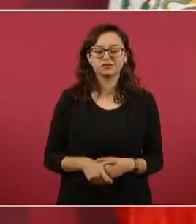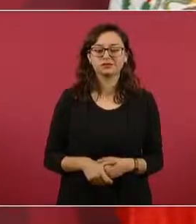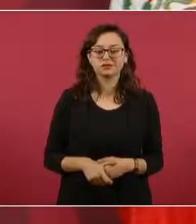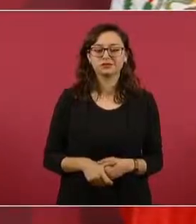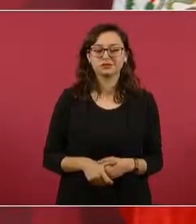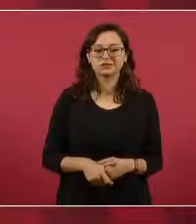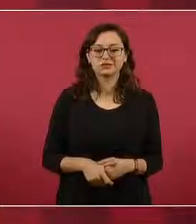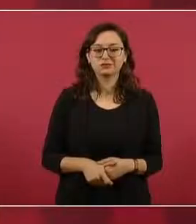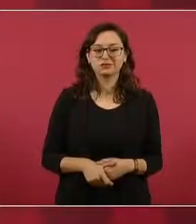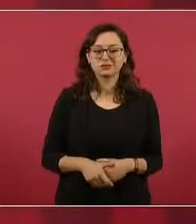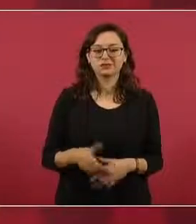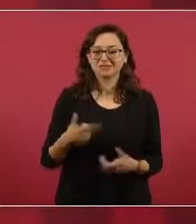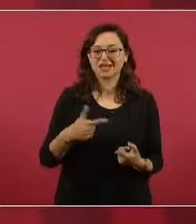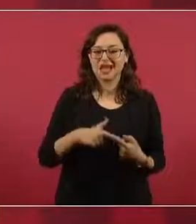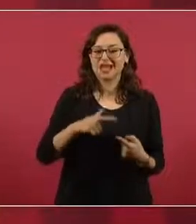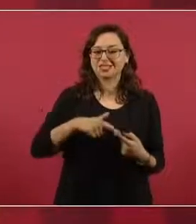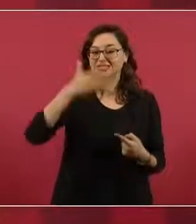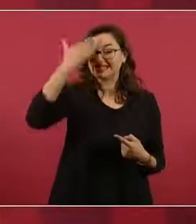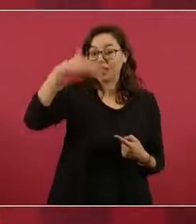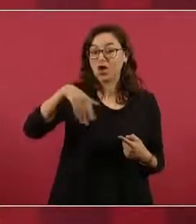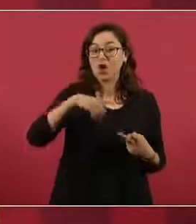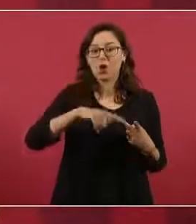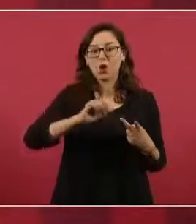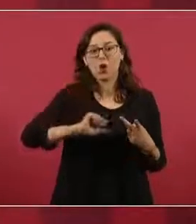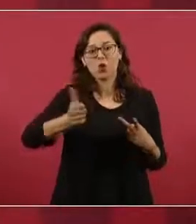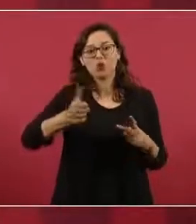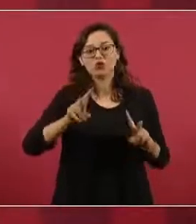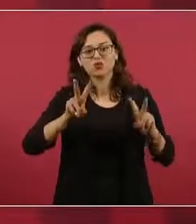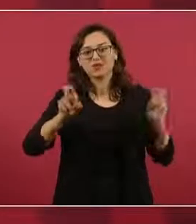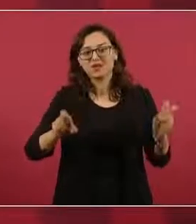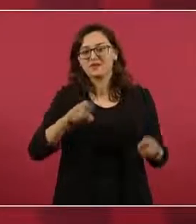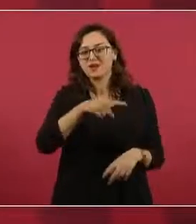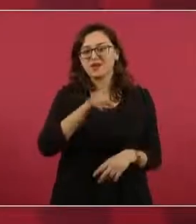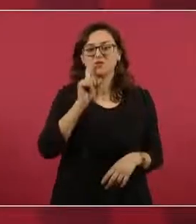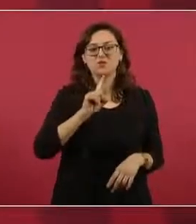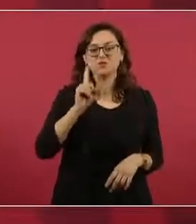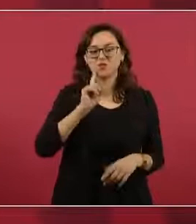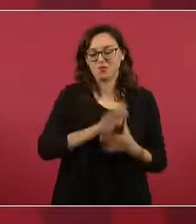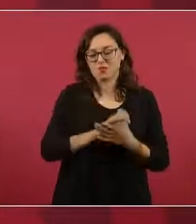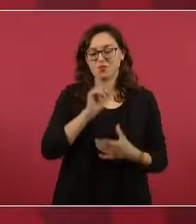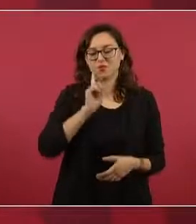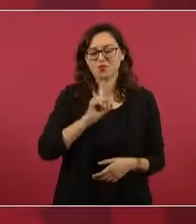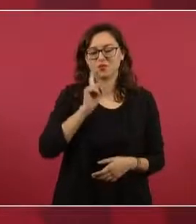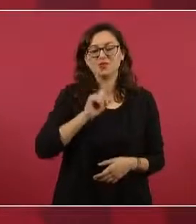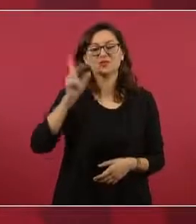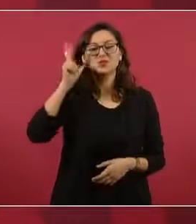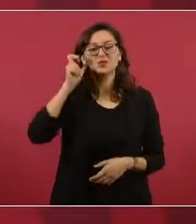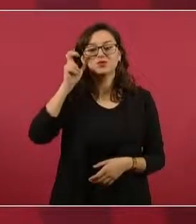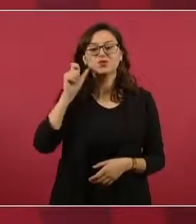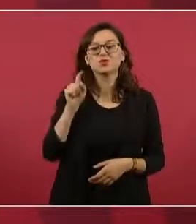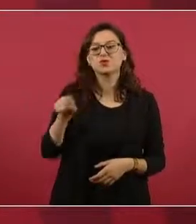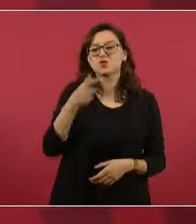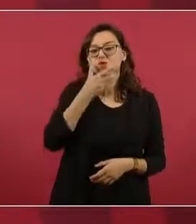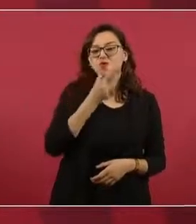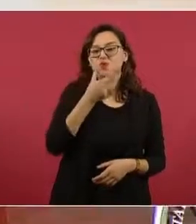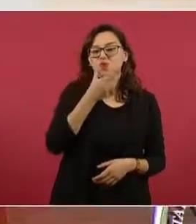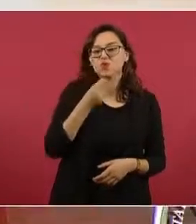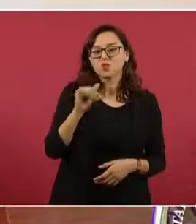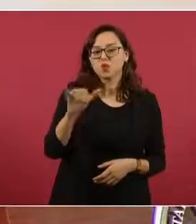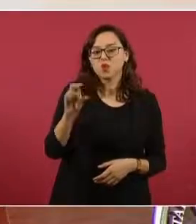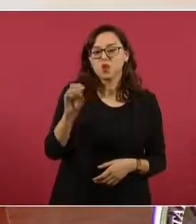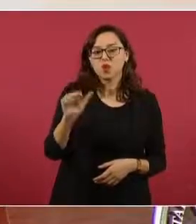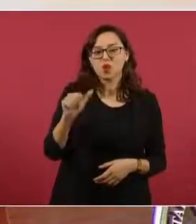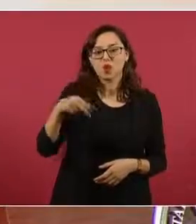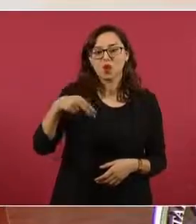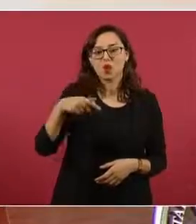lo otro que escuchó, a Joaquín, que aquí